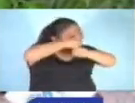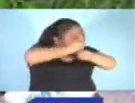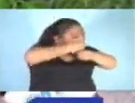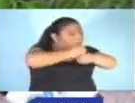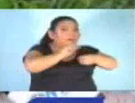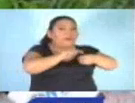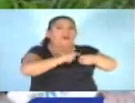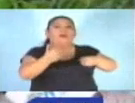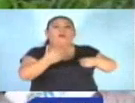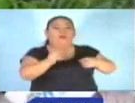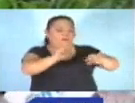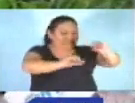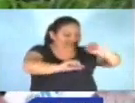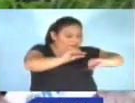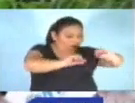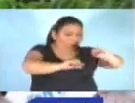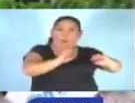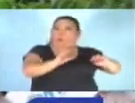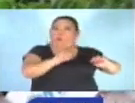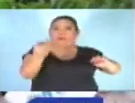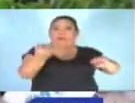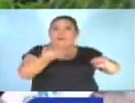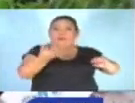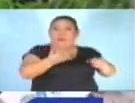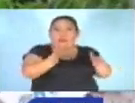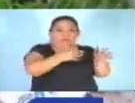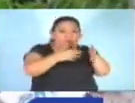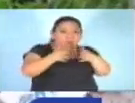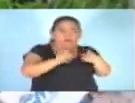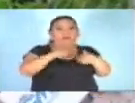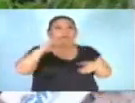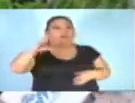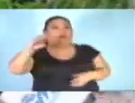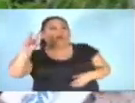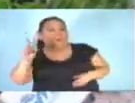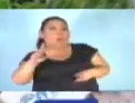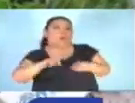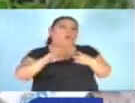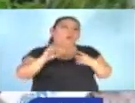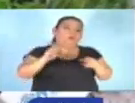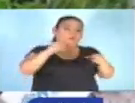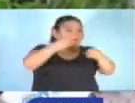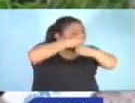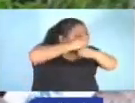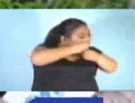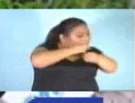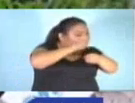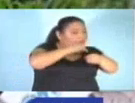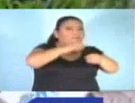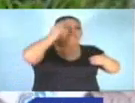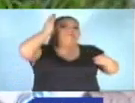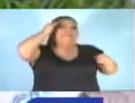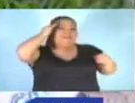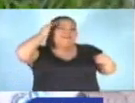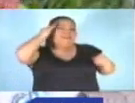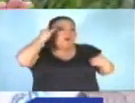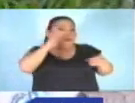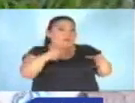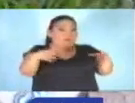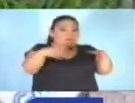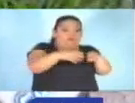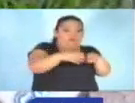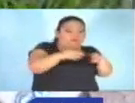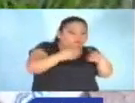demanda bioquímica de oxígeno o demanda de oxígeno. Y en función de ello se va a llegar a establecer todo el set